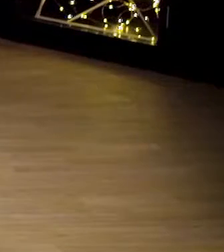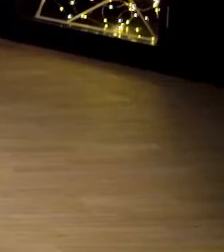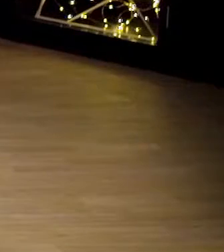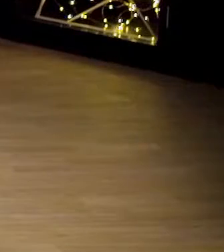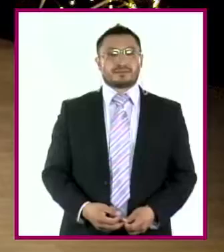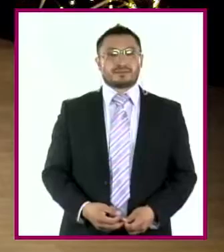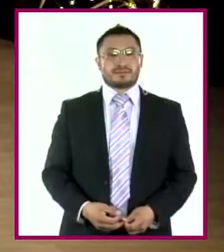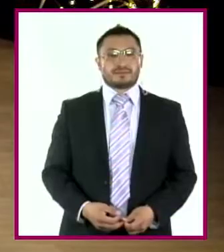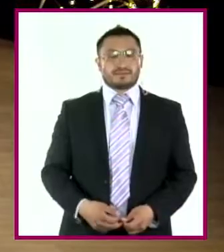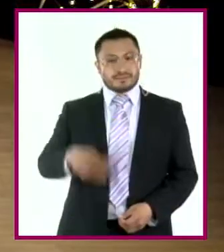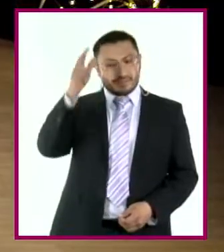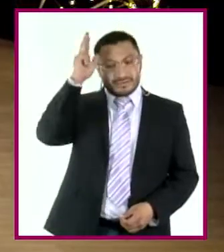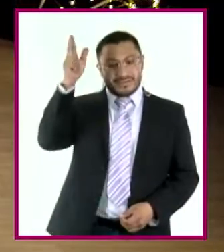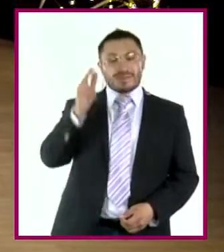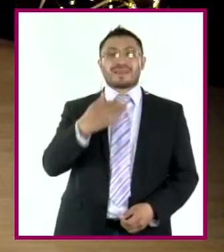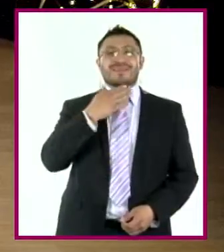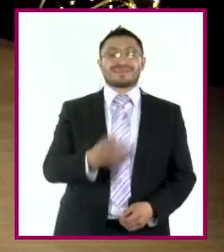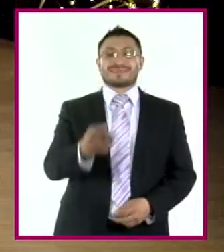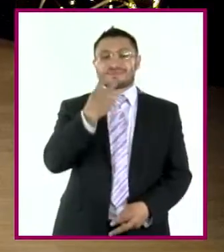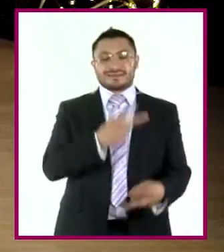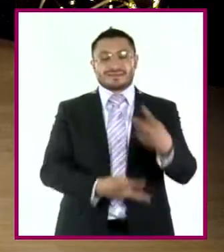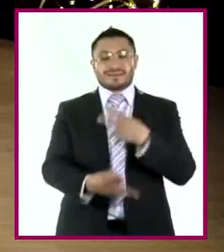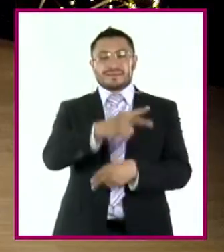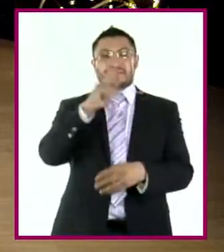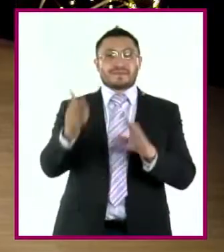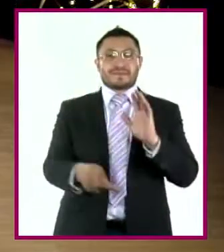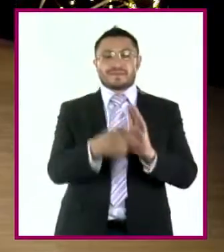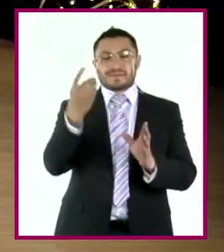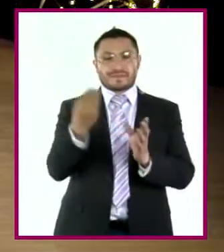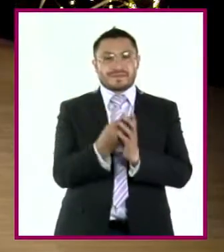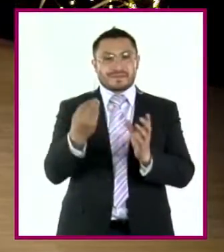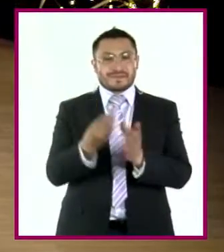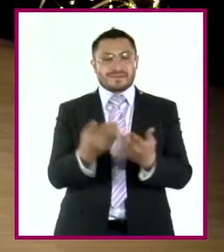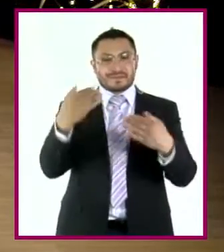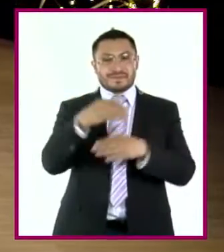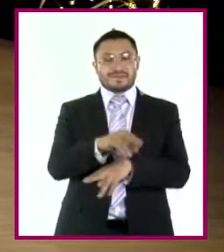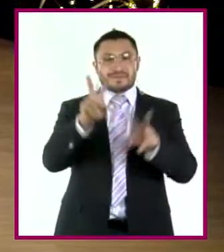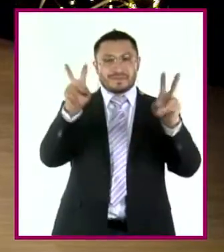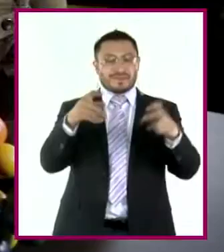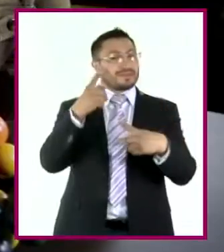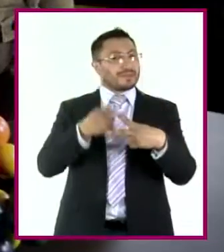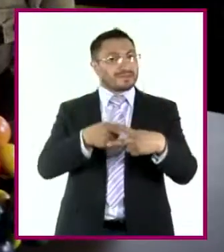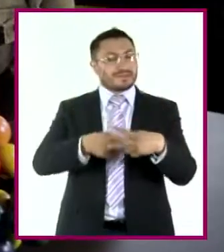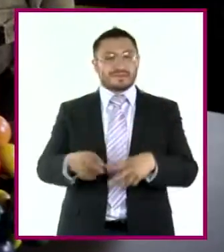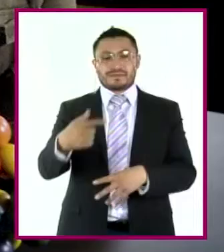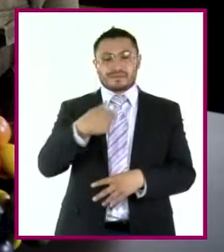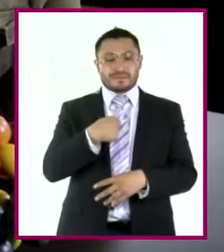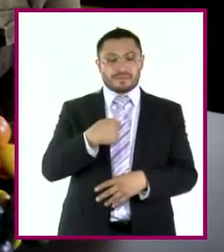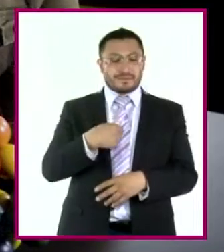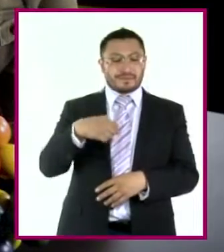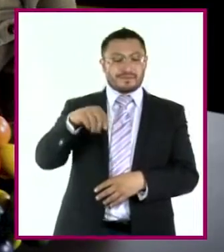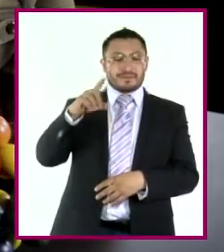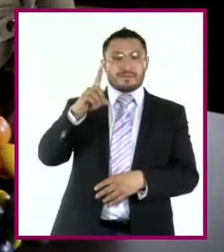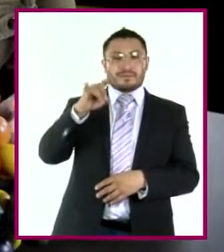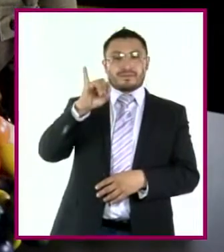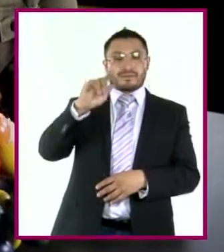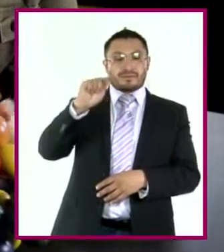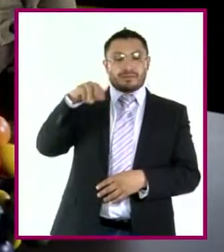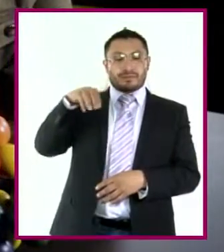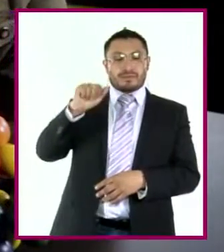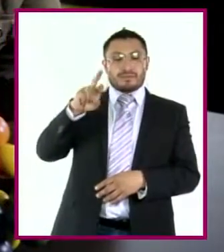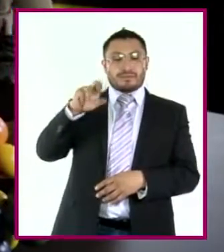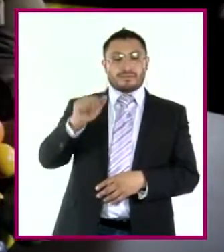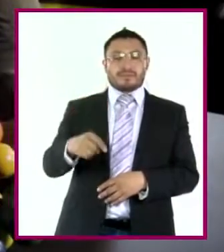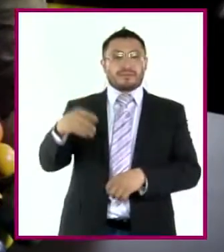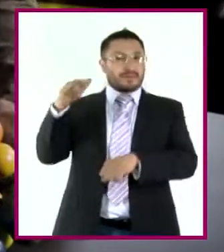Hola a todas y a todos. Les damos la bienvenida a un nuevo programa de su serie Pensamiento Matemático. Yo soy Itmara y me encuentro con mi amigo Ernesto.